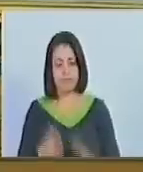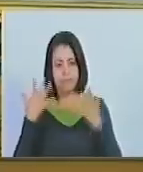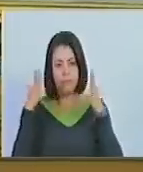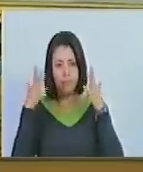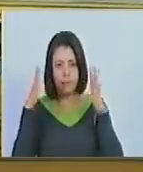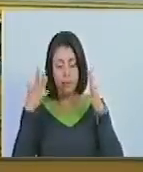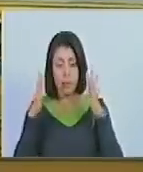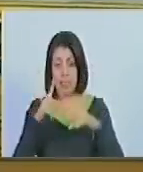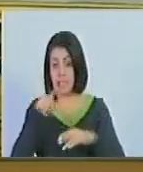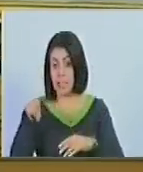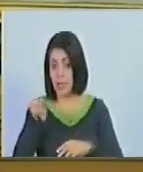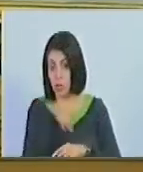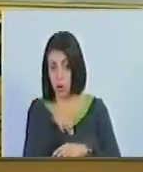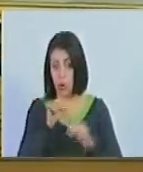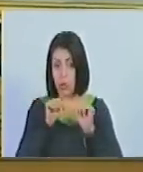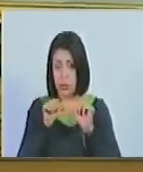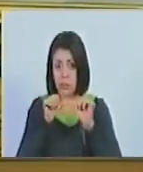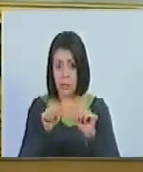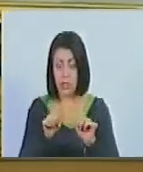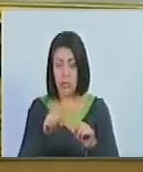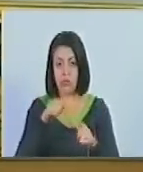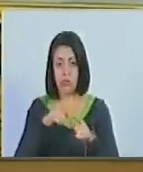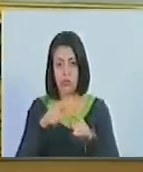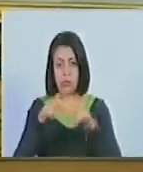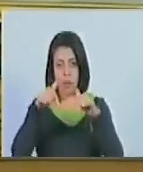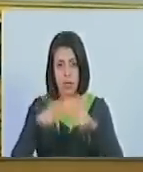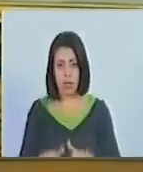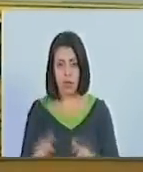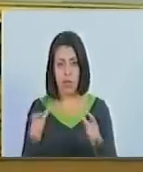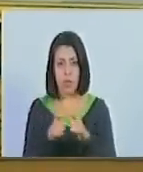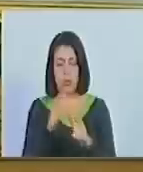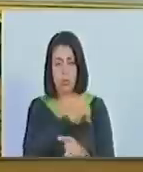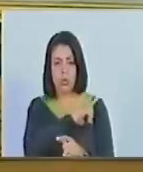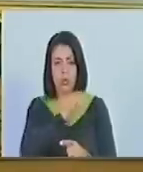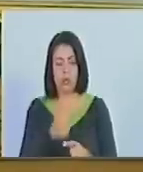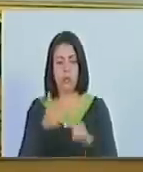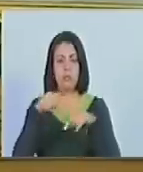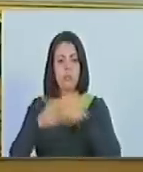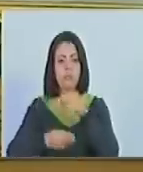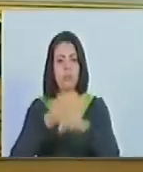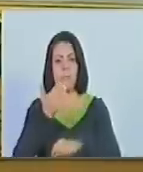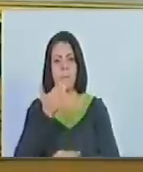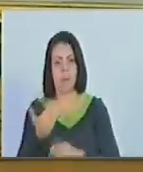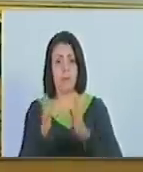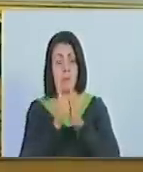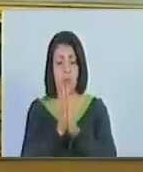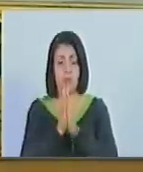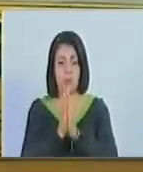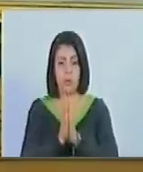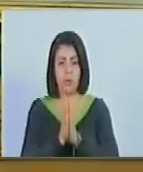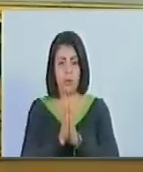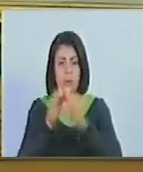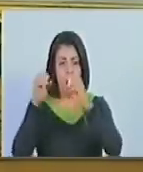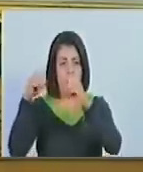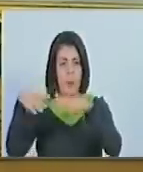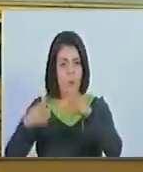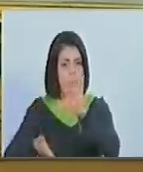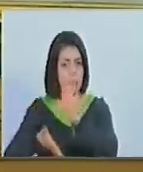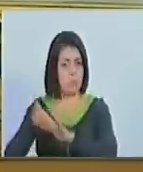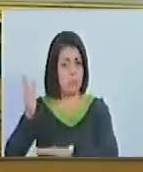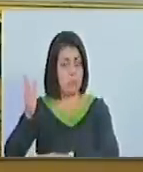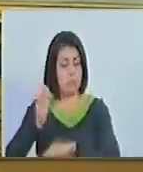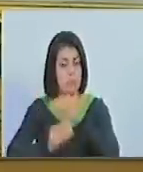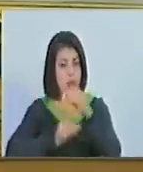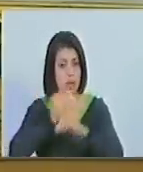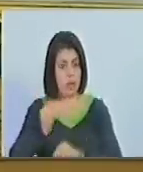En caso contrario, si continúa la situación, entonces esta Junta Directiva se va a encargar de pedirle, por favor, que abandone la sala mientras